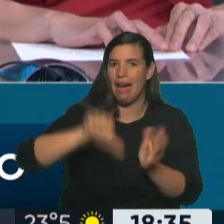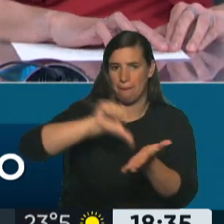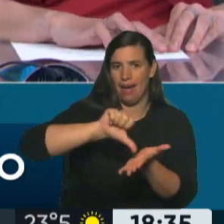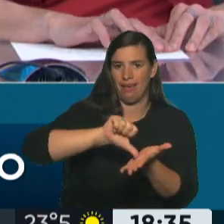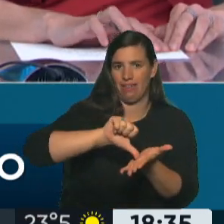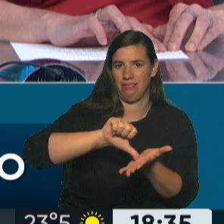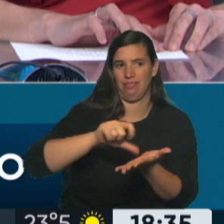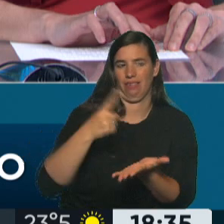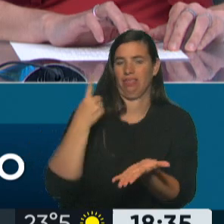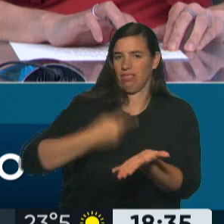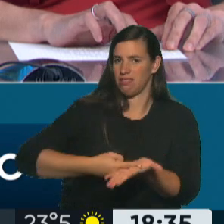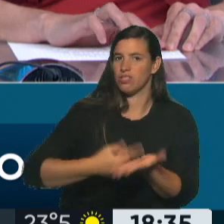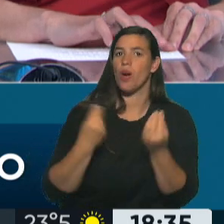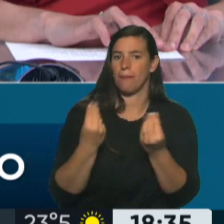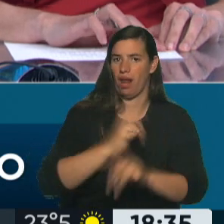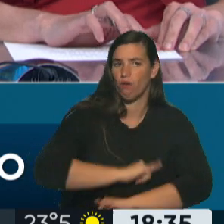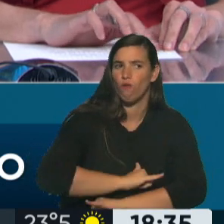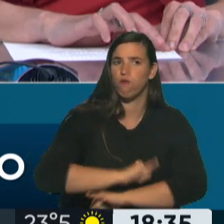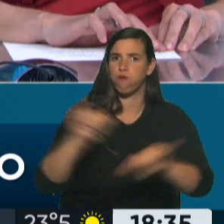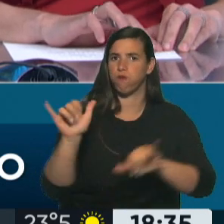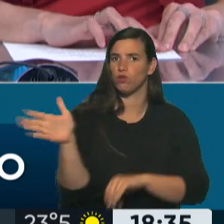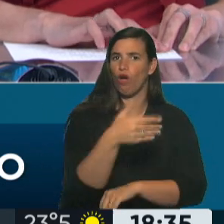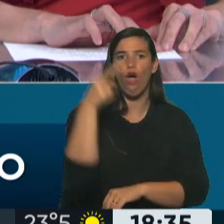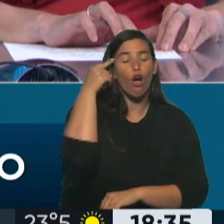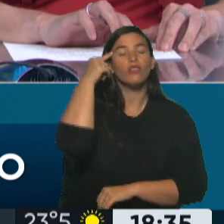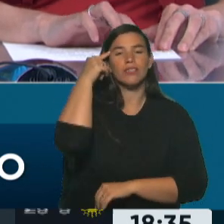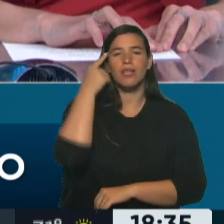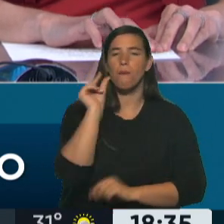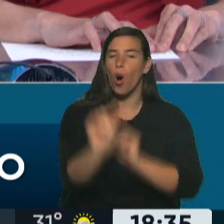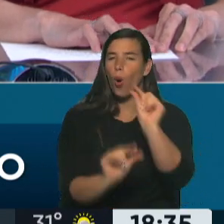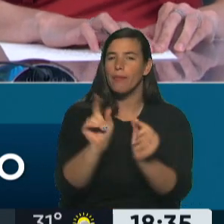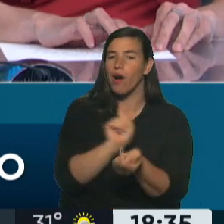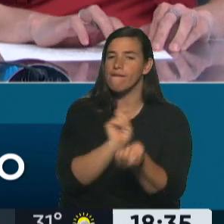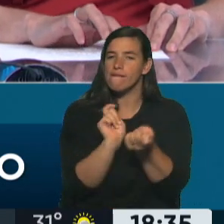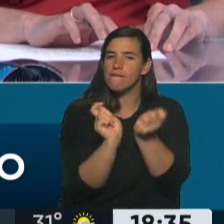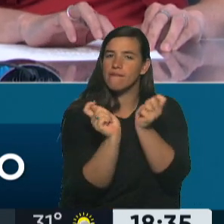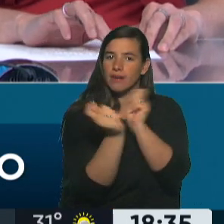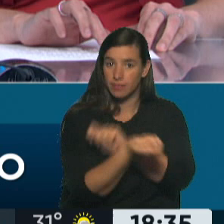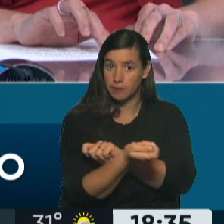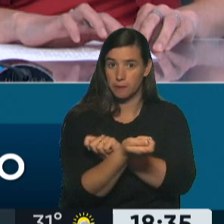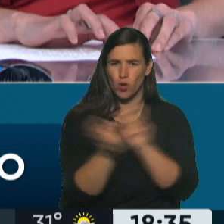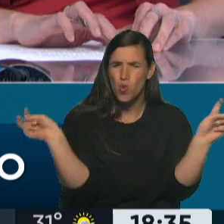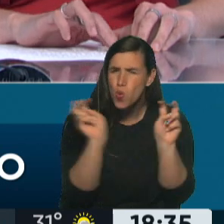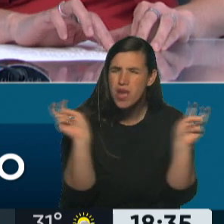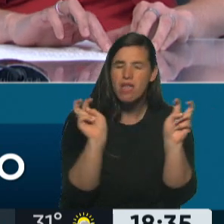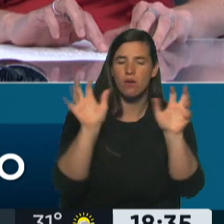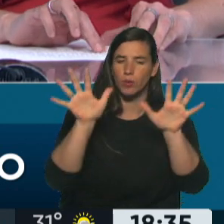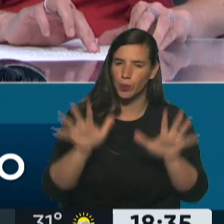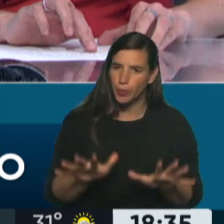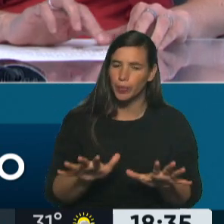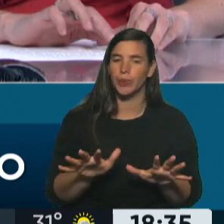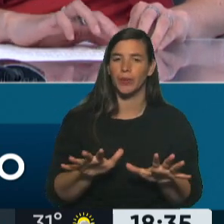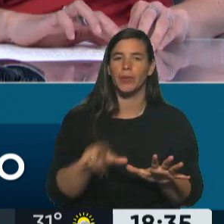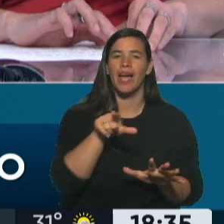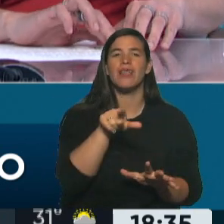de alguna manera, ir cambiando este uso de la pirotecnia tan ruidosa. ¿Qué nos podés contar en